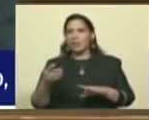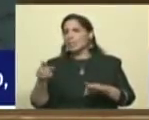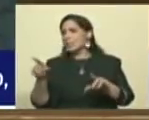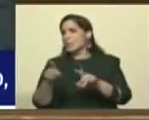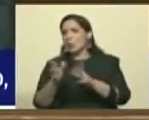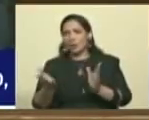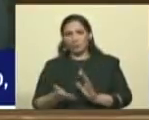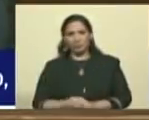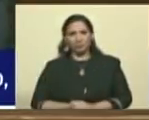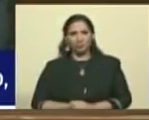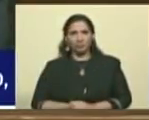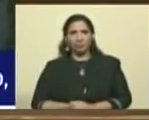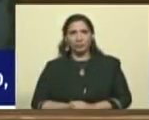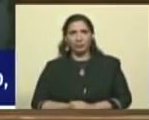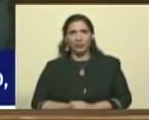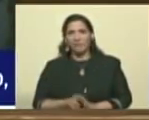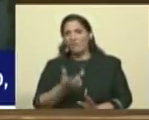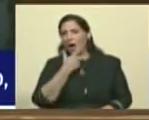Seremos presa fácil.